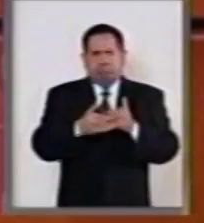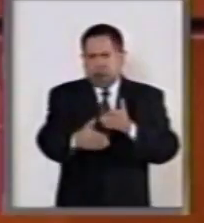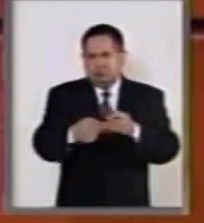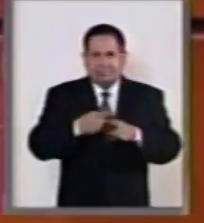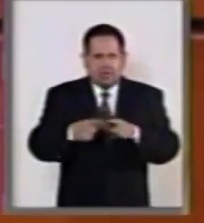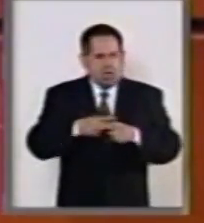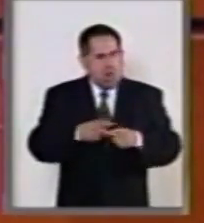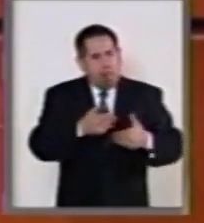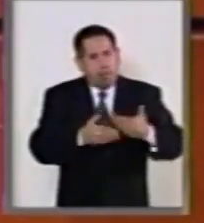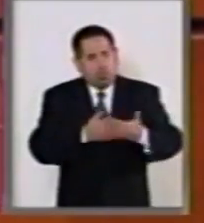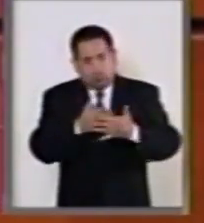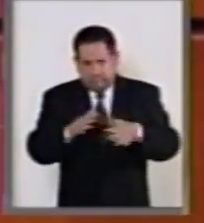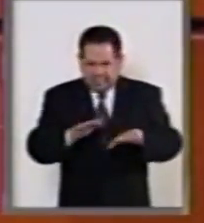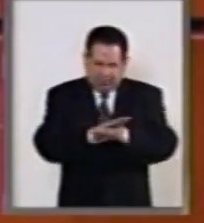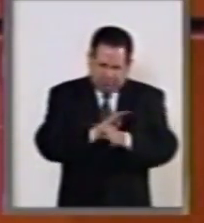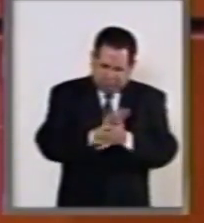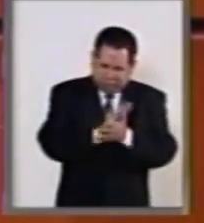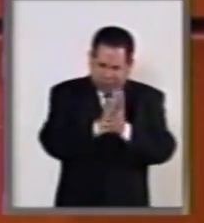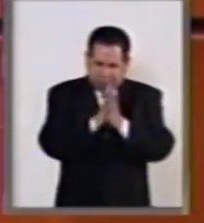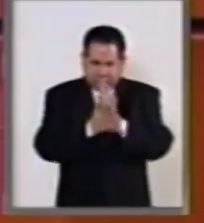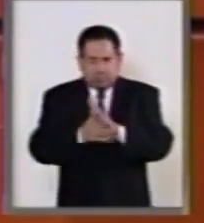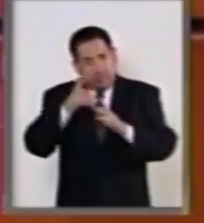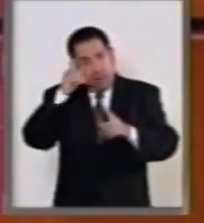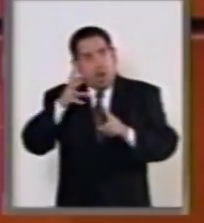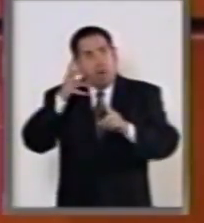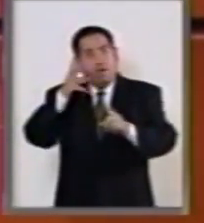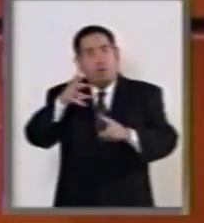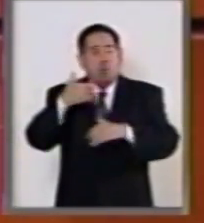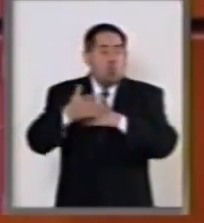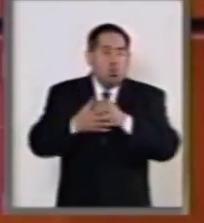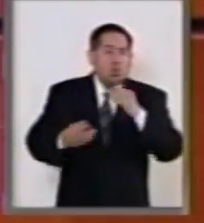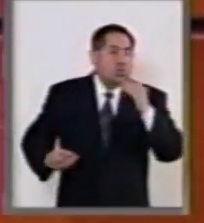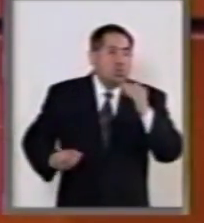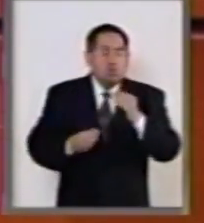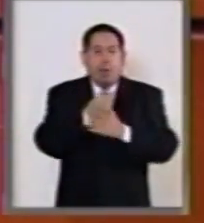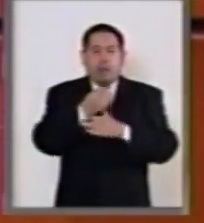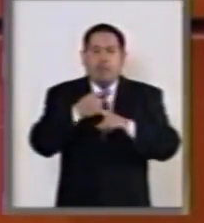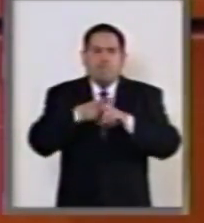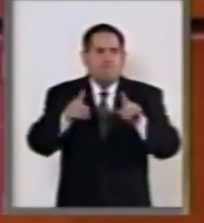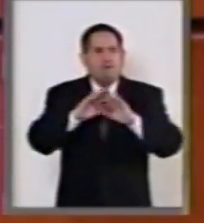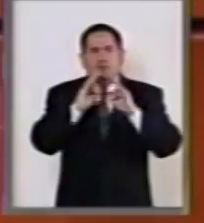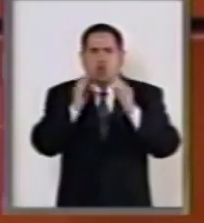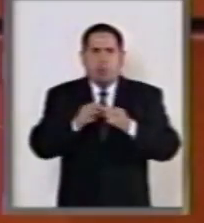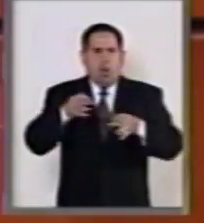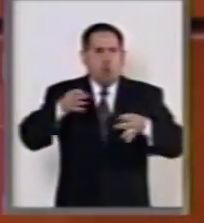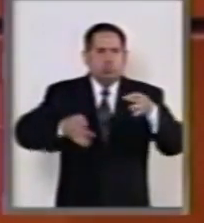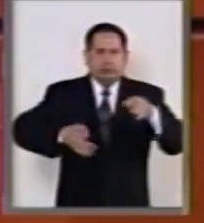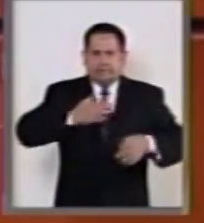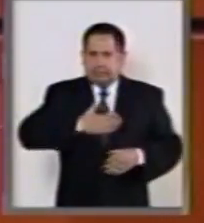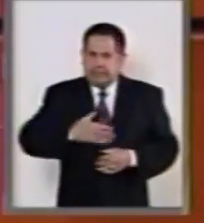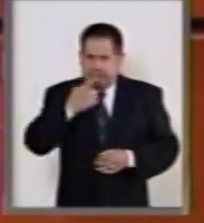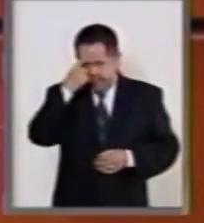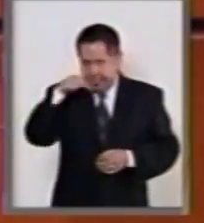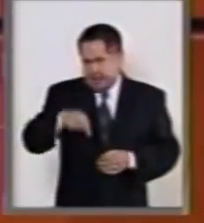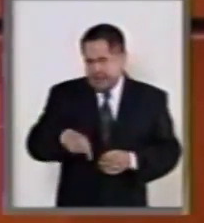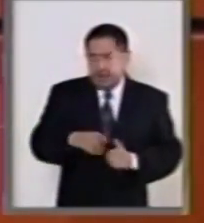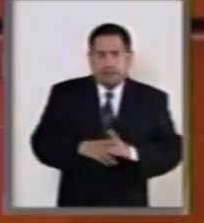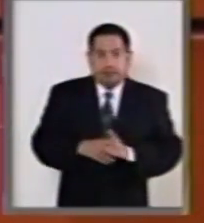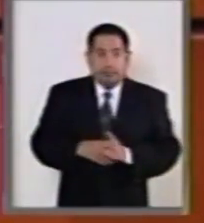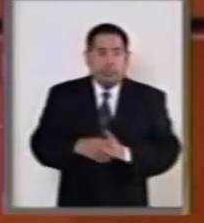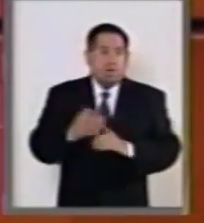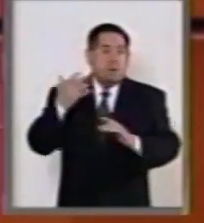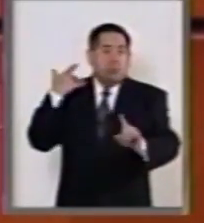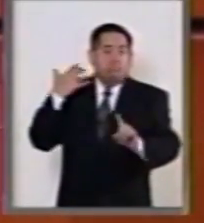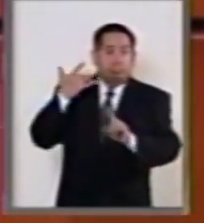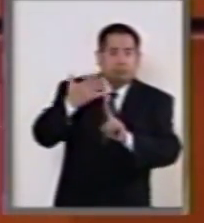proceso de transformación hacia una nueva doctrina de naturaleza penal en nuestro país. Y a ocho años de esta